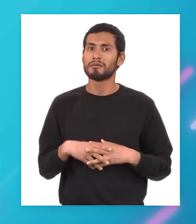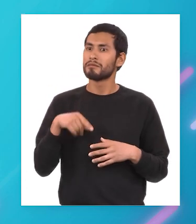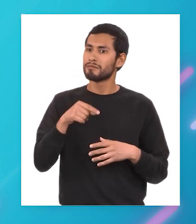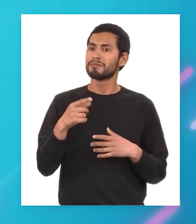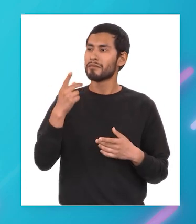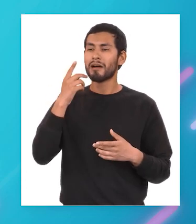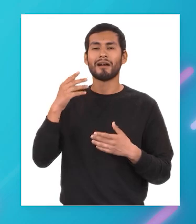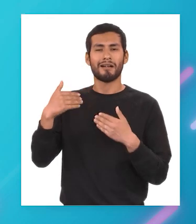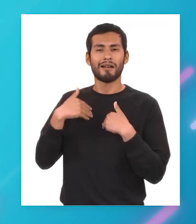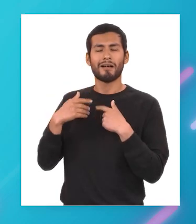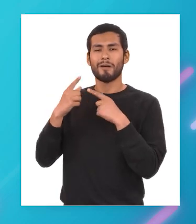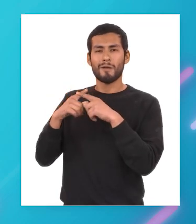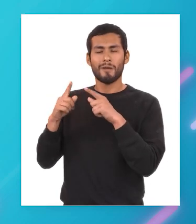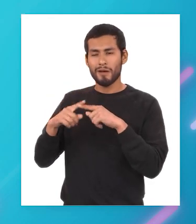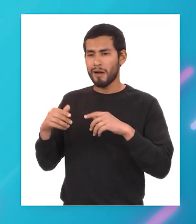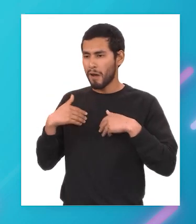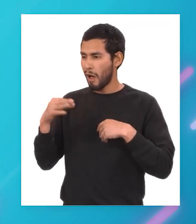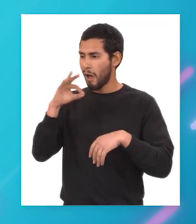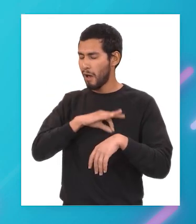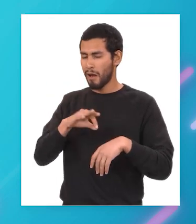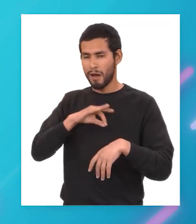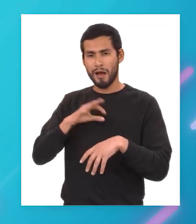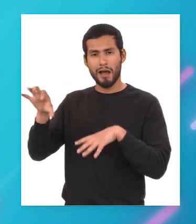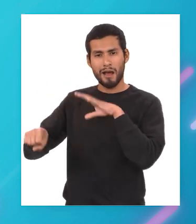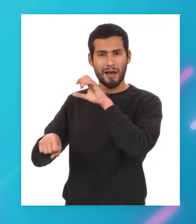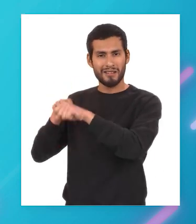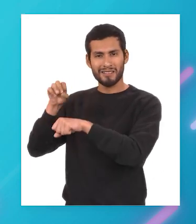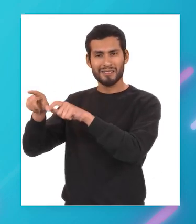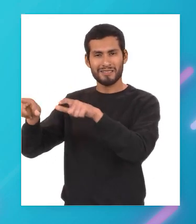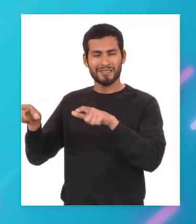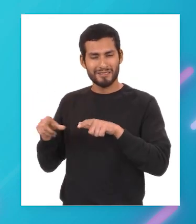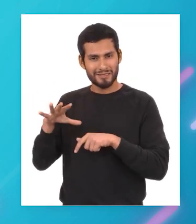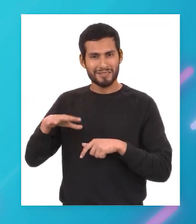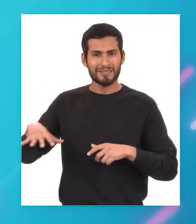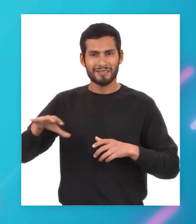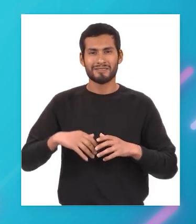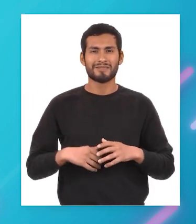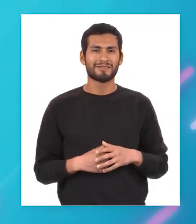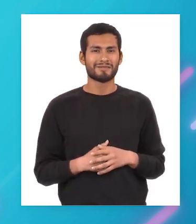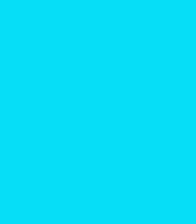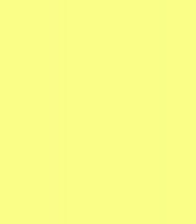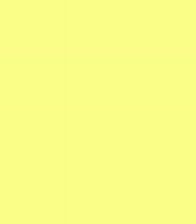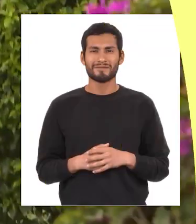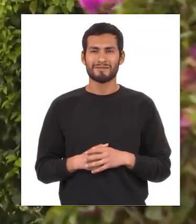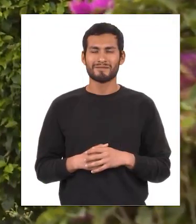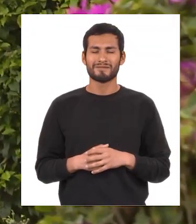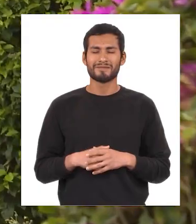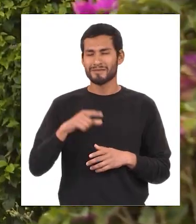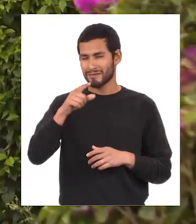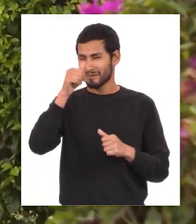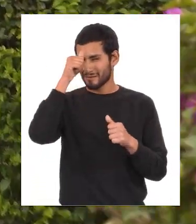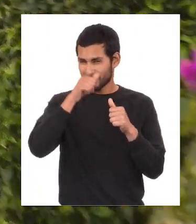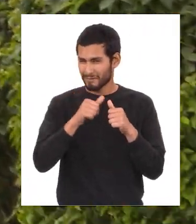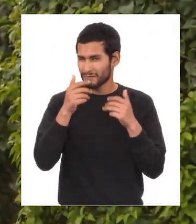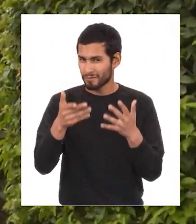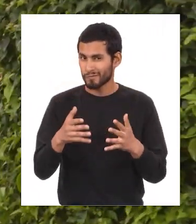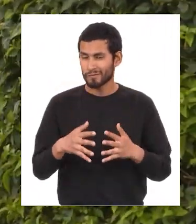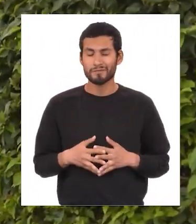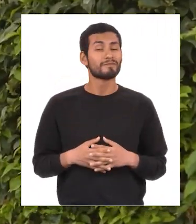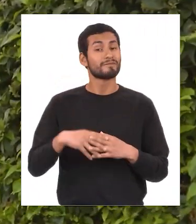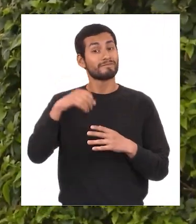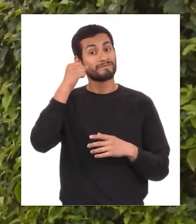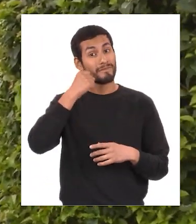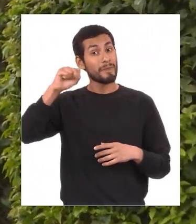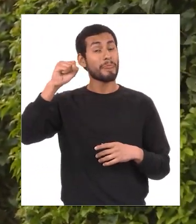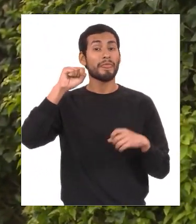que los favorecían en distintos aspectos tener conquistado el territorio y recuerden chicos que